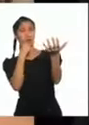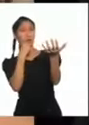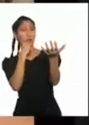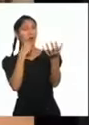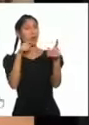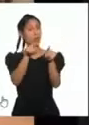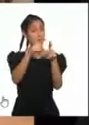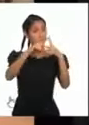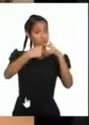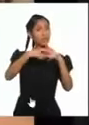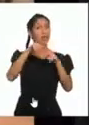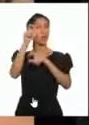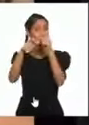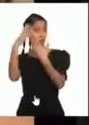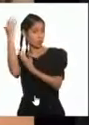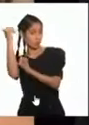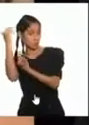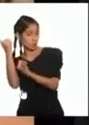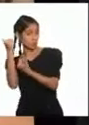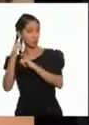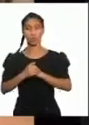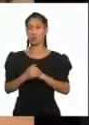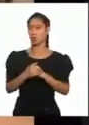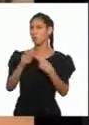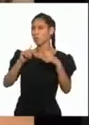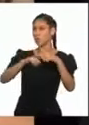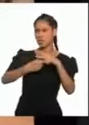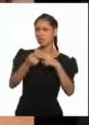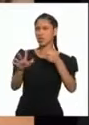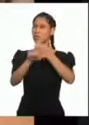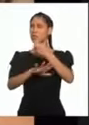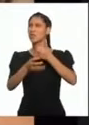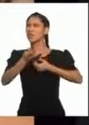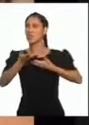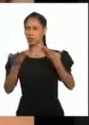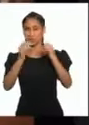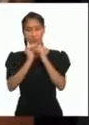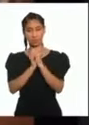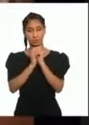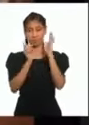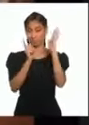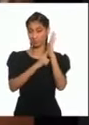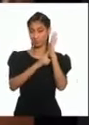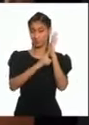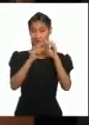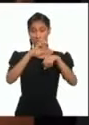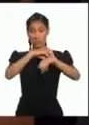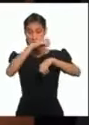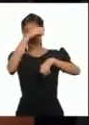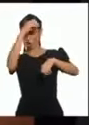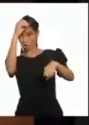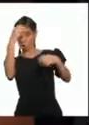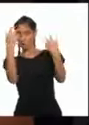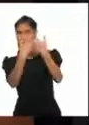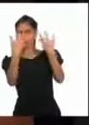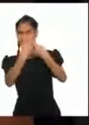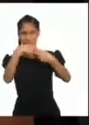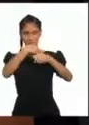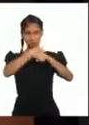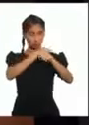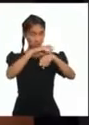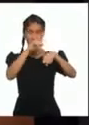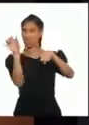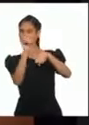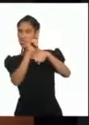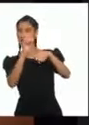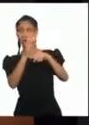la base fundamental El oro, que es el barro Para nosotros es un oro, no es lo inicial que